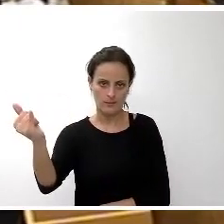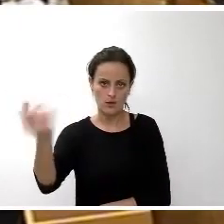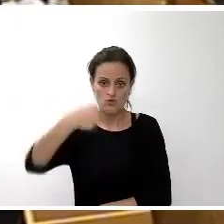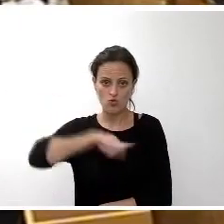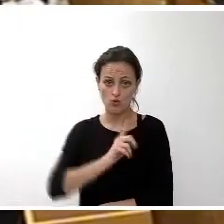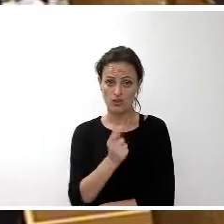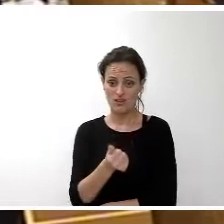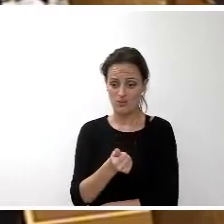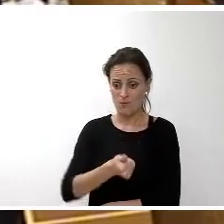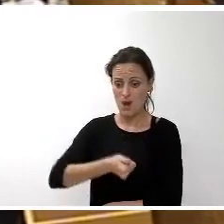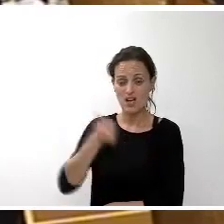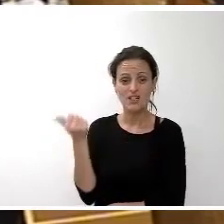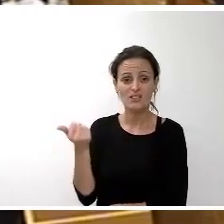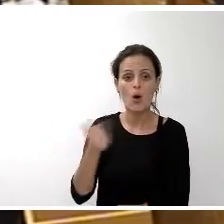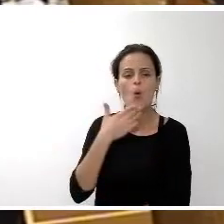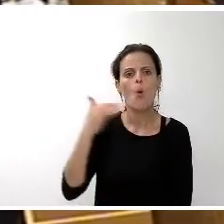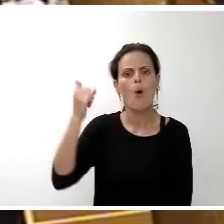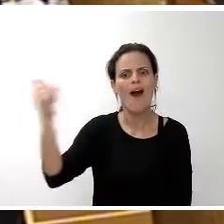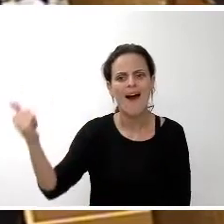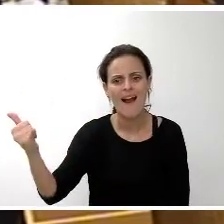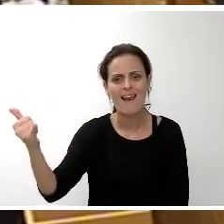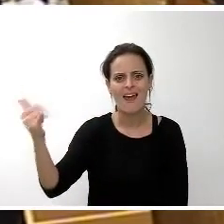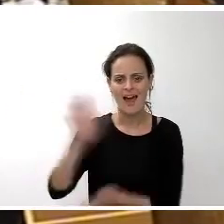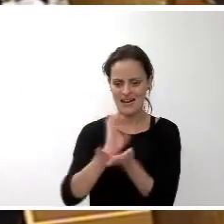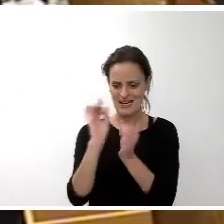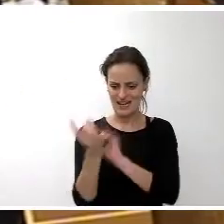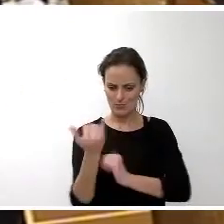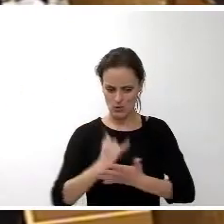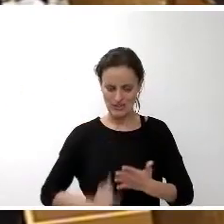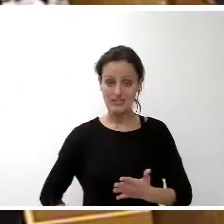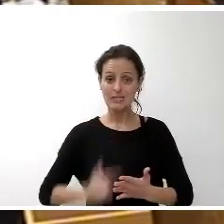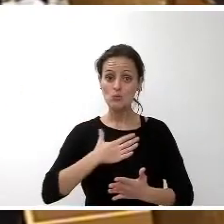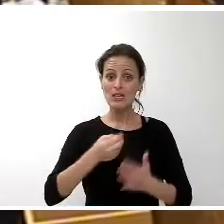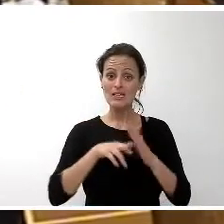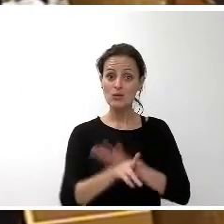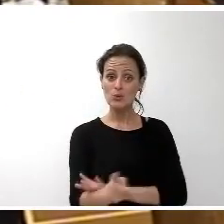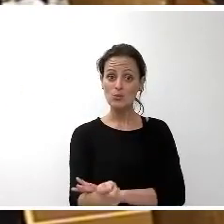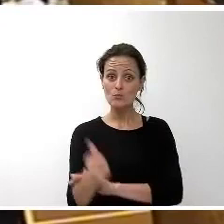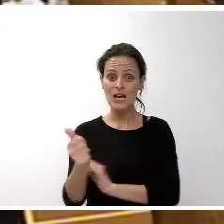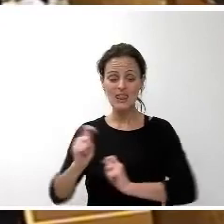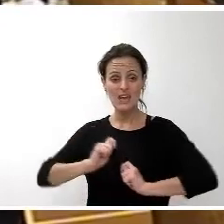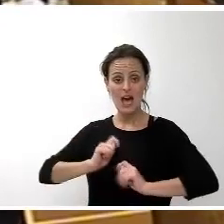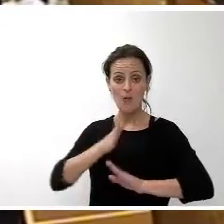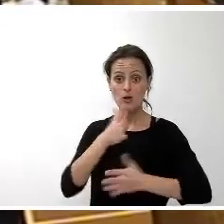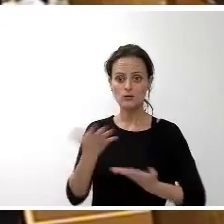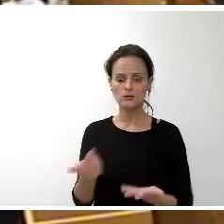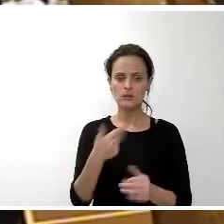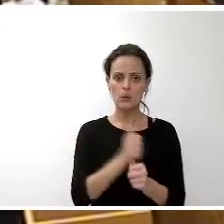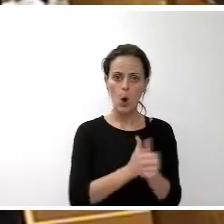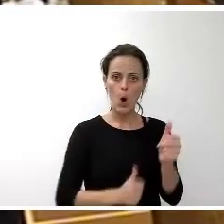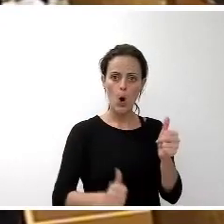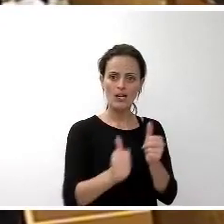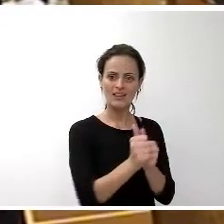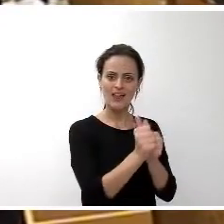ojalá la coyuntura económica nos permitiera disponer de más recursos porque entonces esas prioridades perfectamente